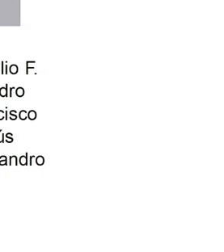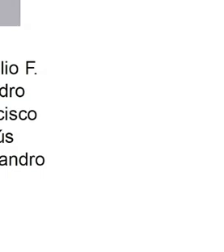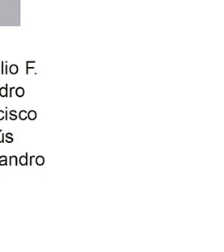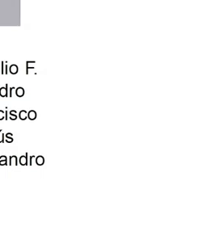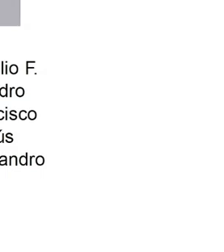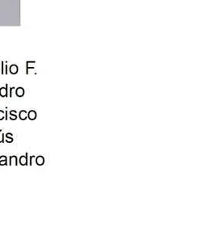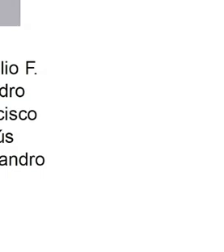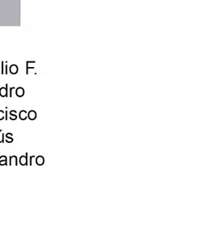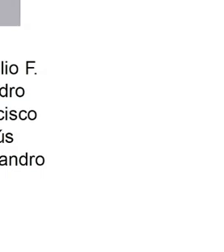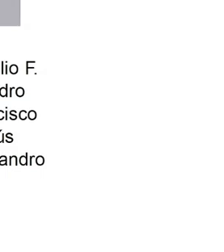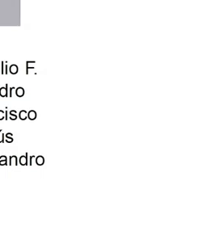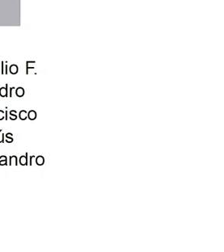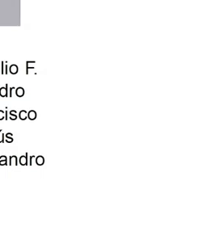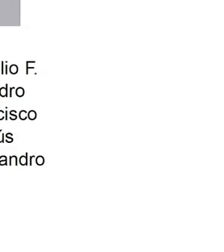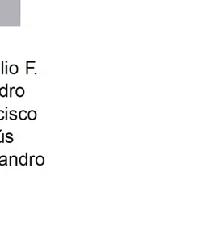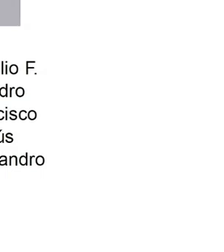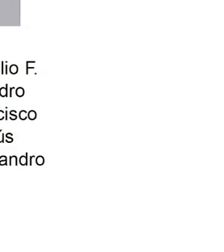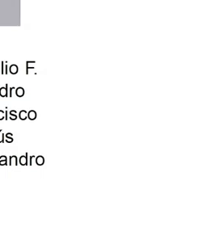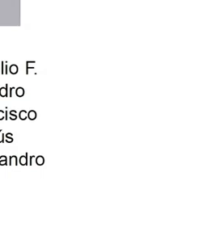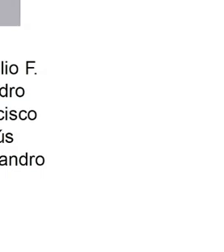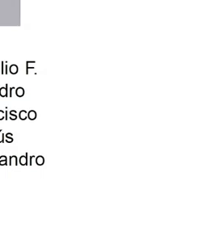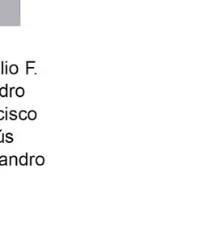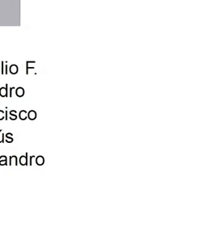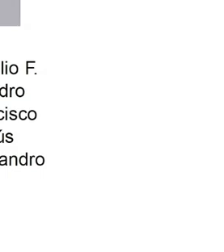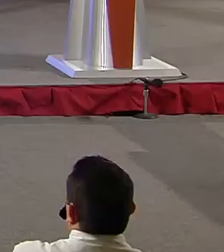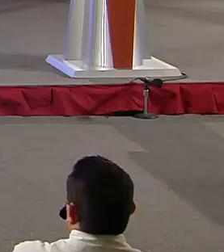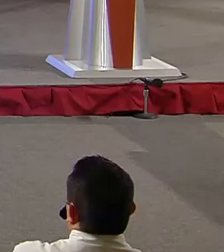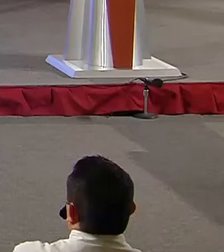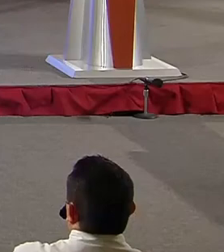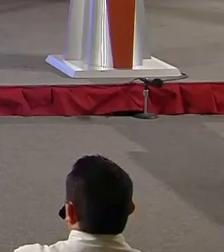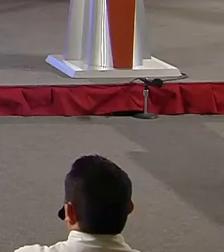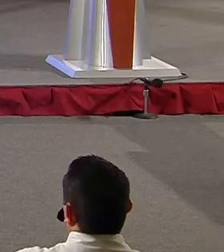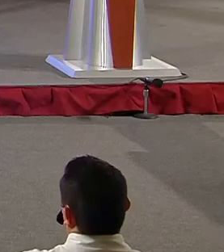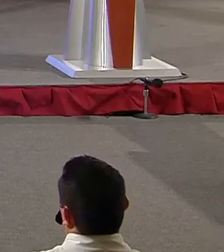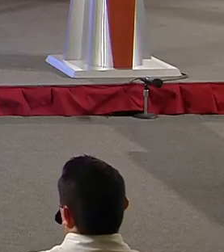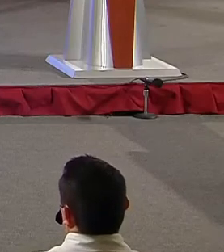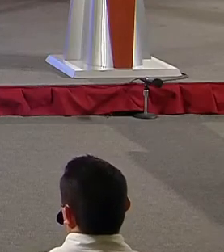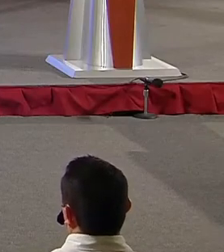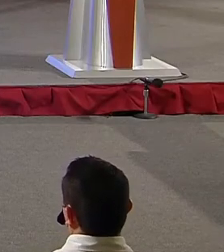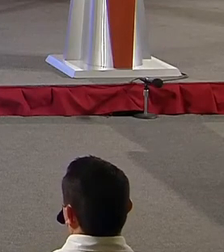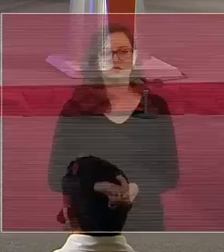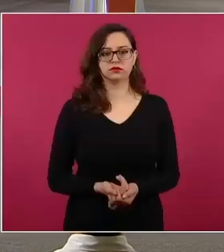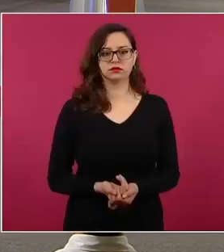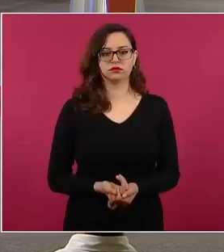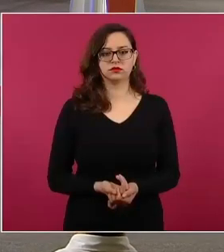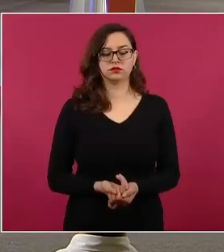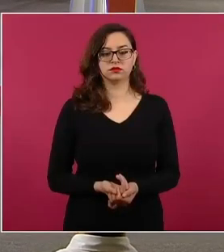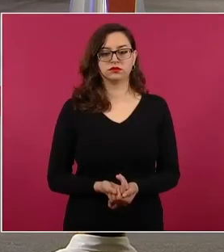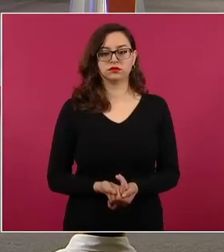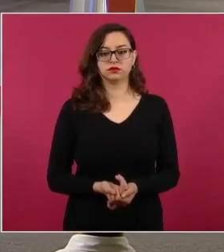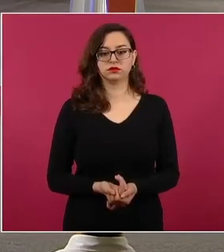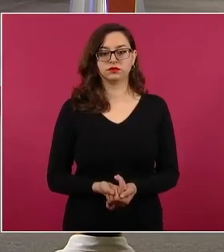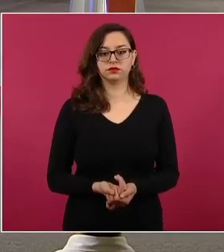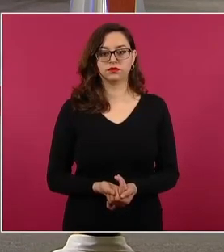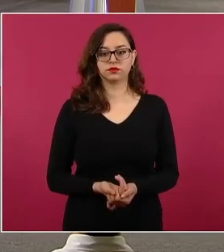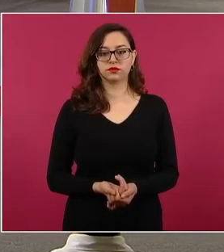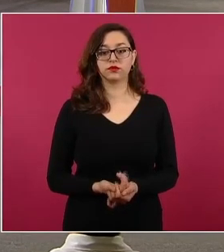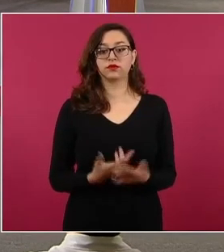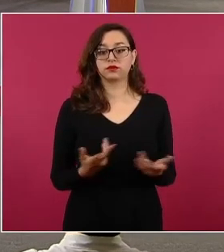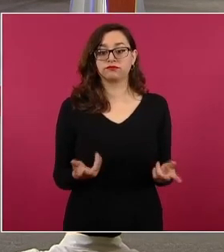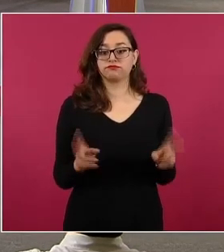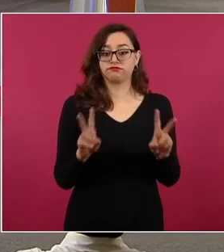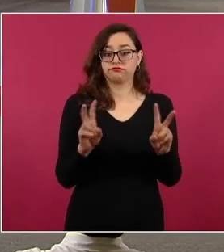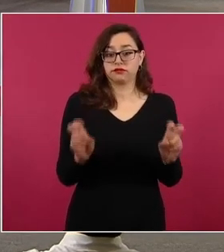Alejandro Moreno Cárdenas. Siguiente. La reforma en la parte que nos interesa, que es la prisión